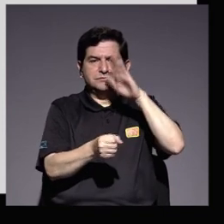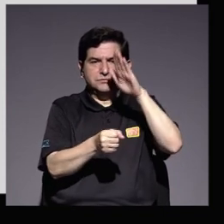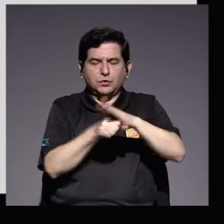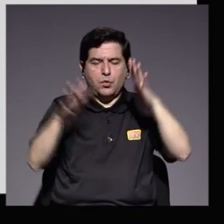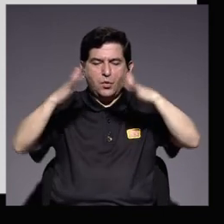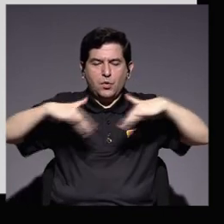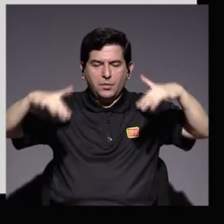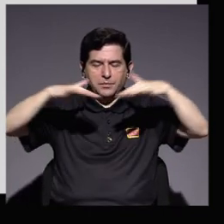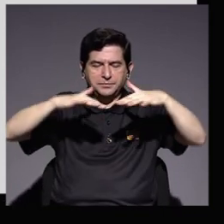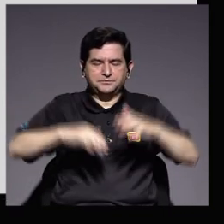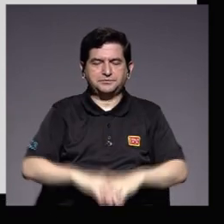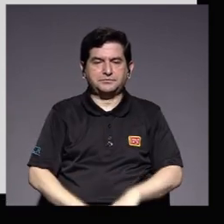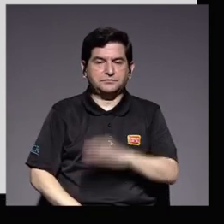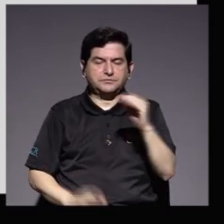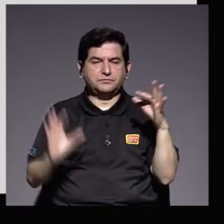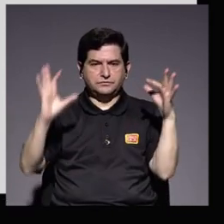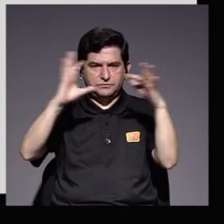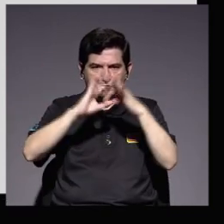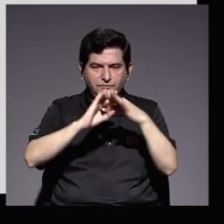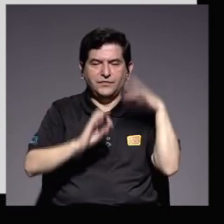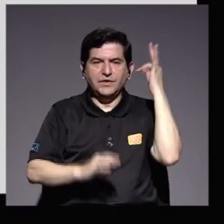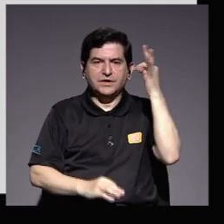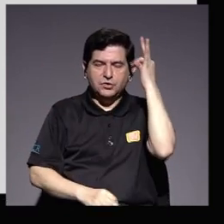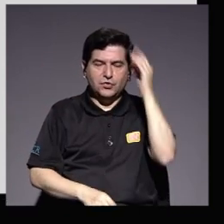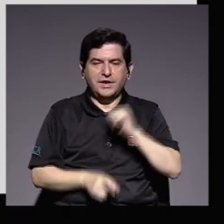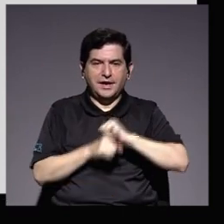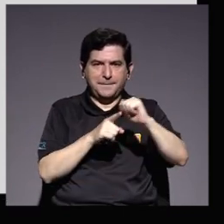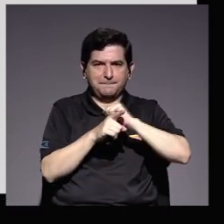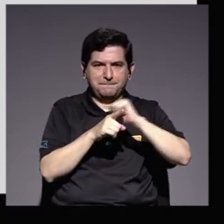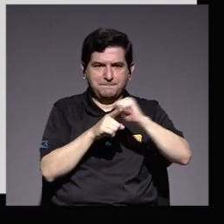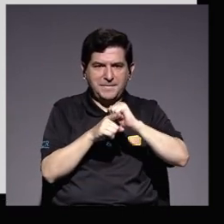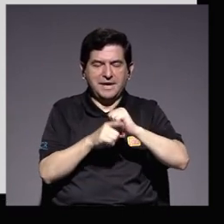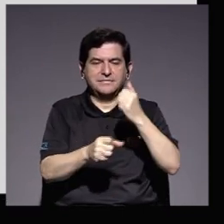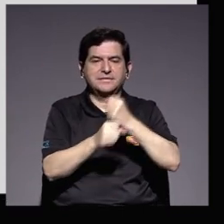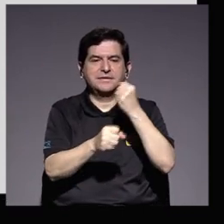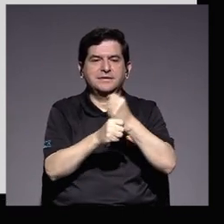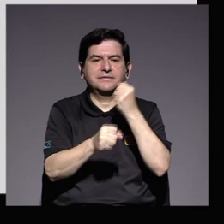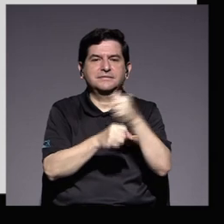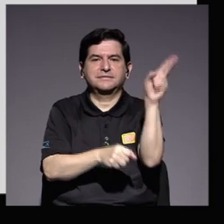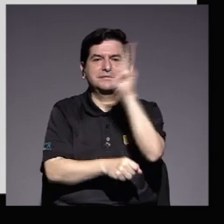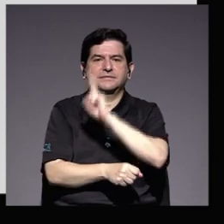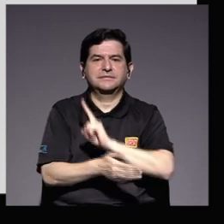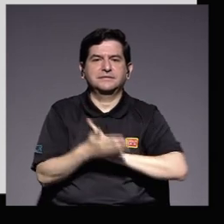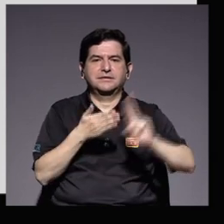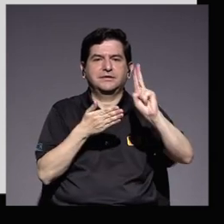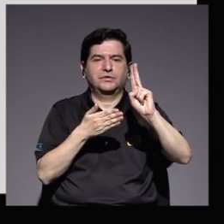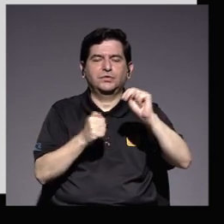con el ambiente y hace más coherente la teoría y la práctica del quehacer universitario